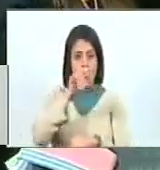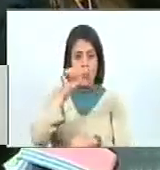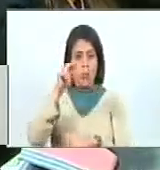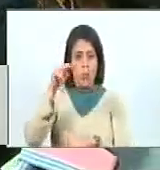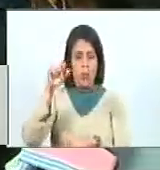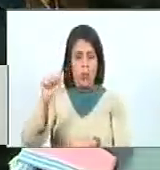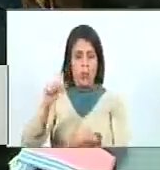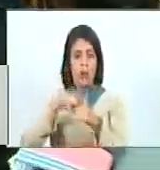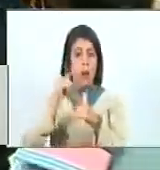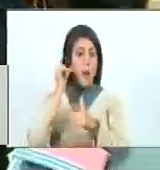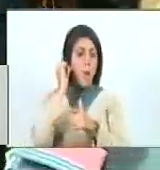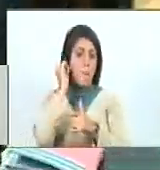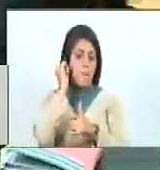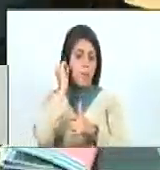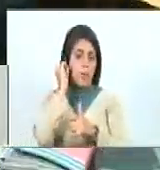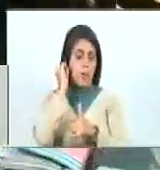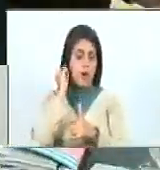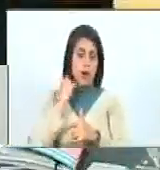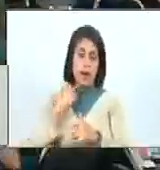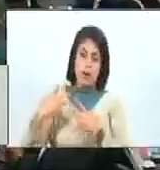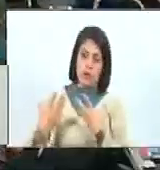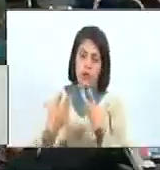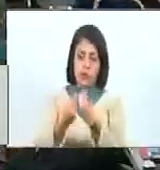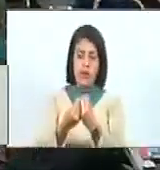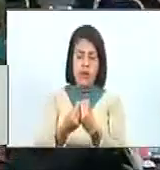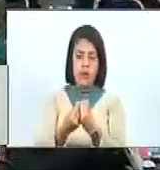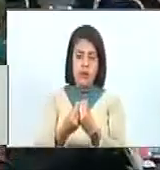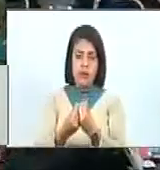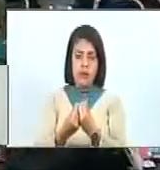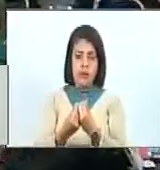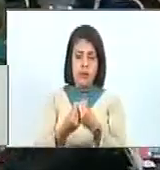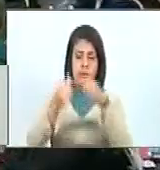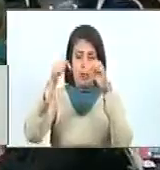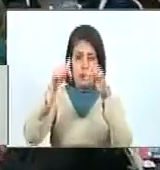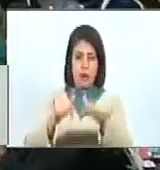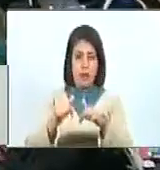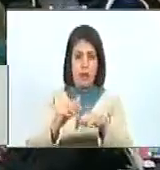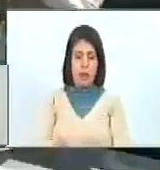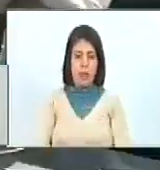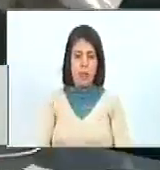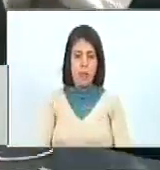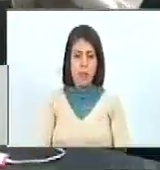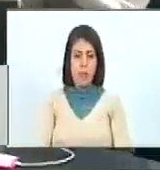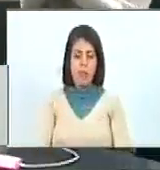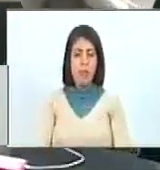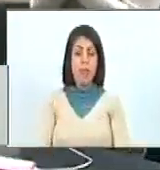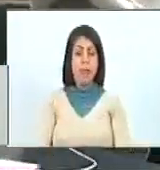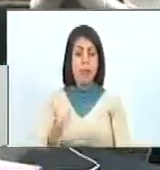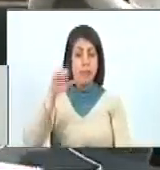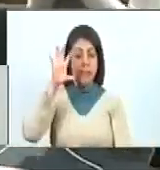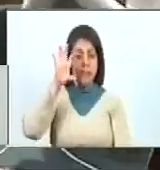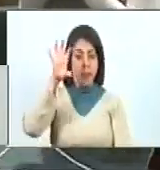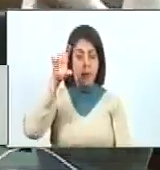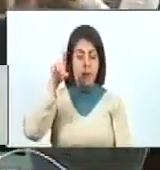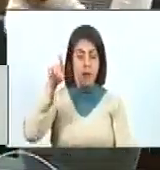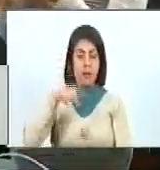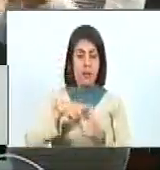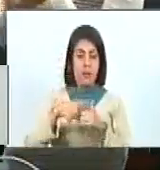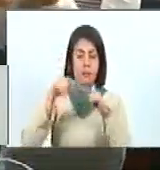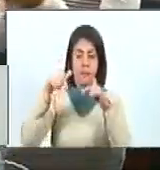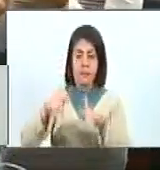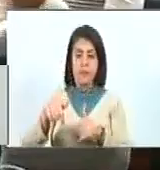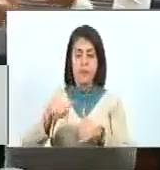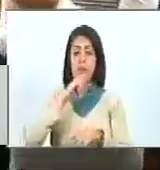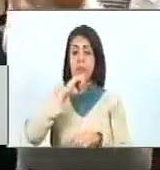avanzadora y las mujeres que la acompañaron en esa gente patria, en ese